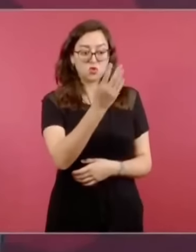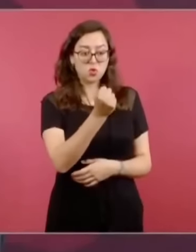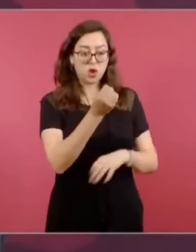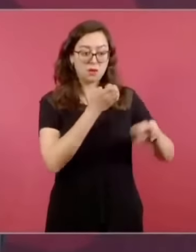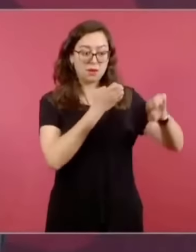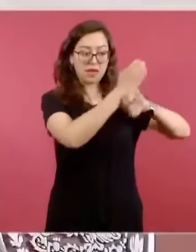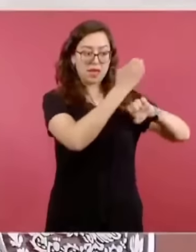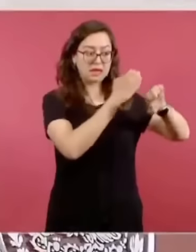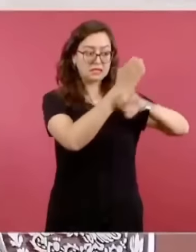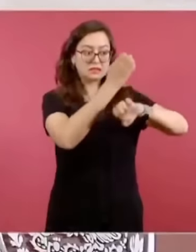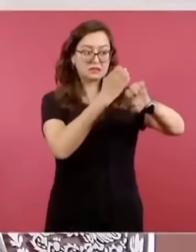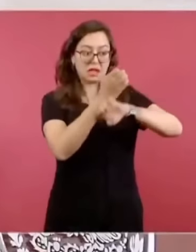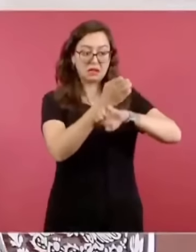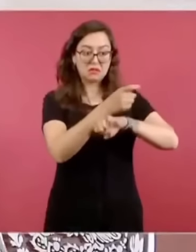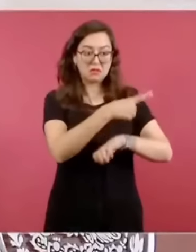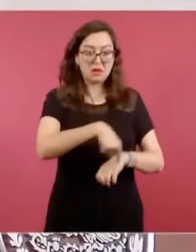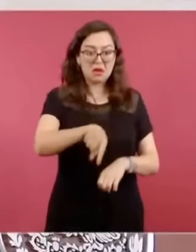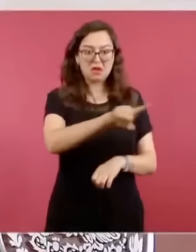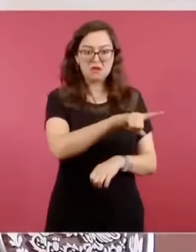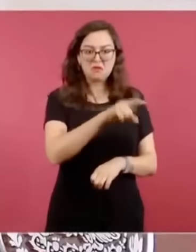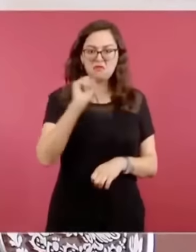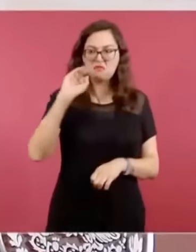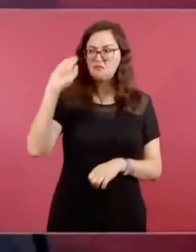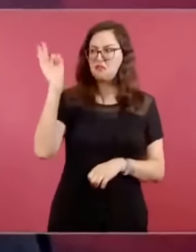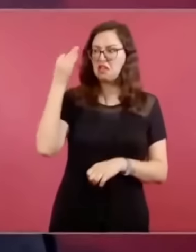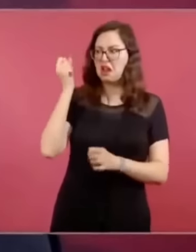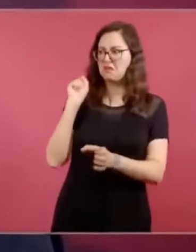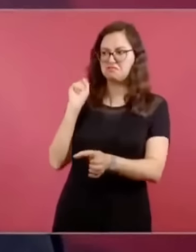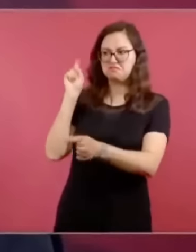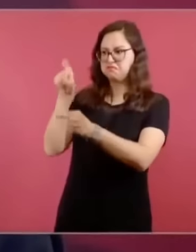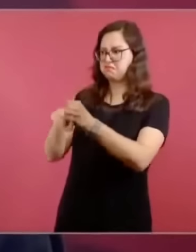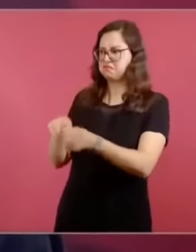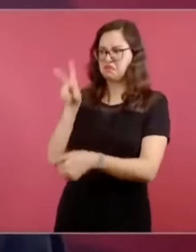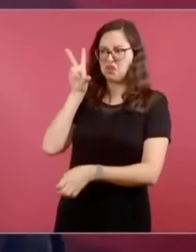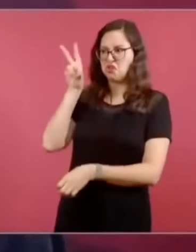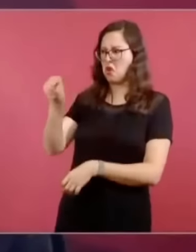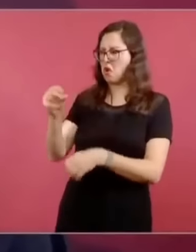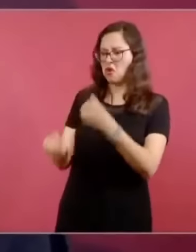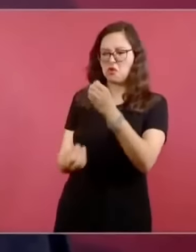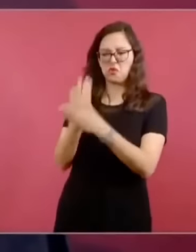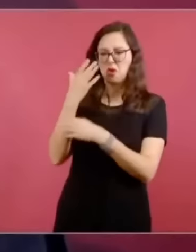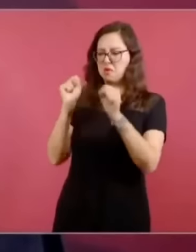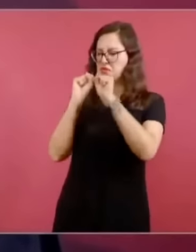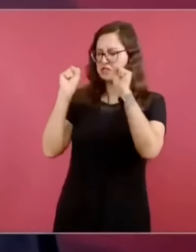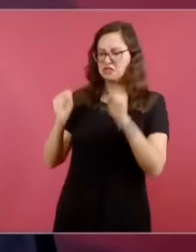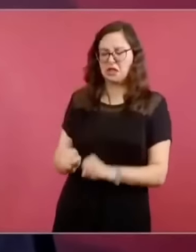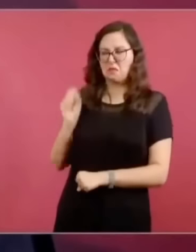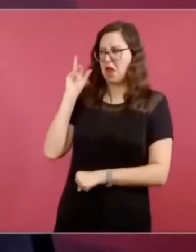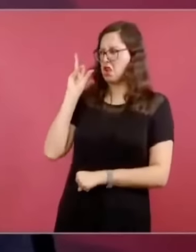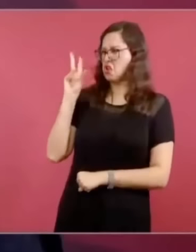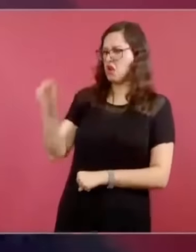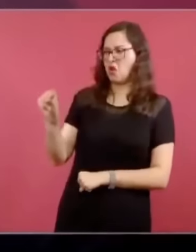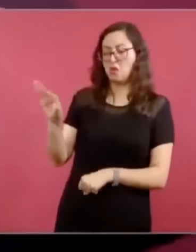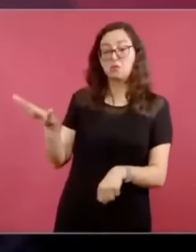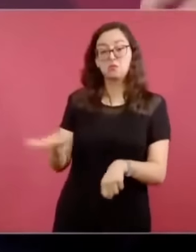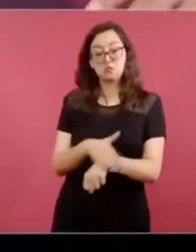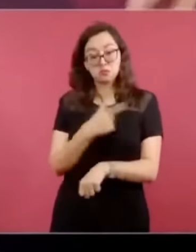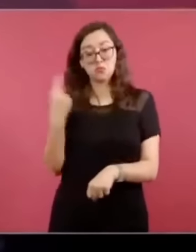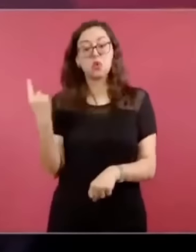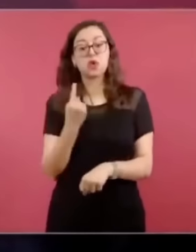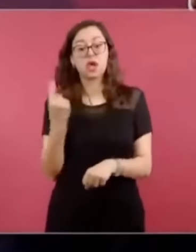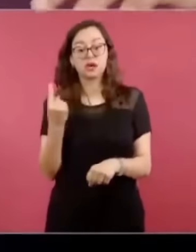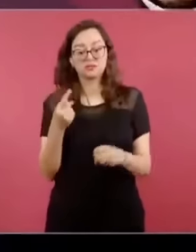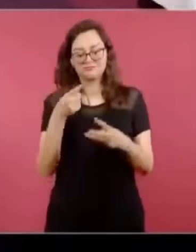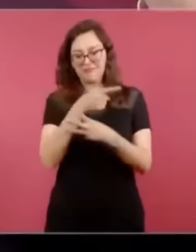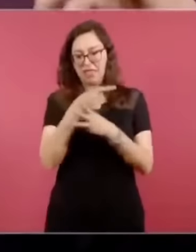o razones, argumentos, no eso que